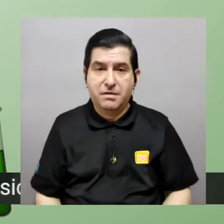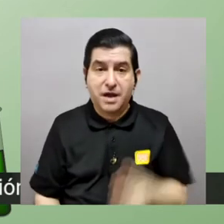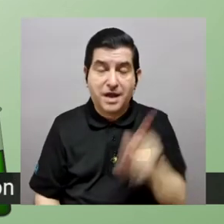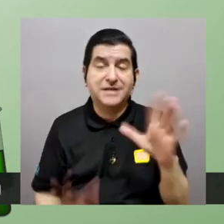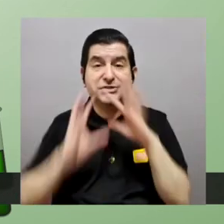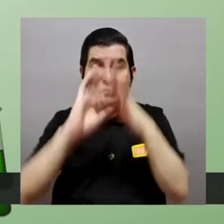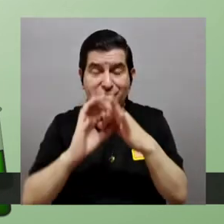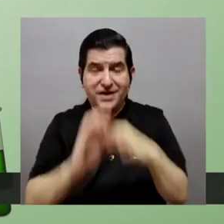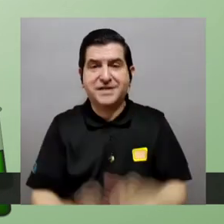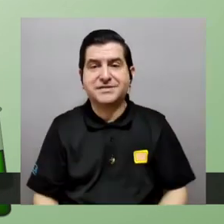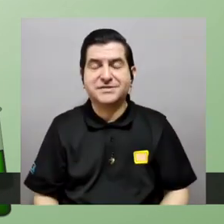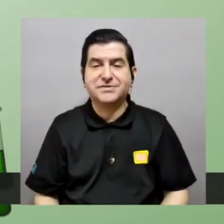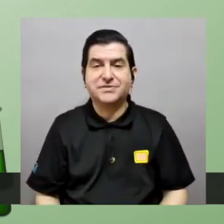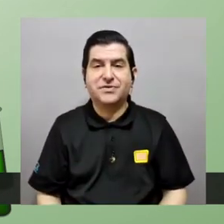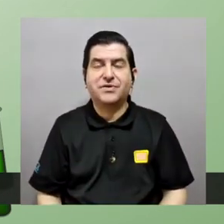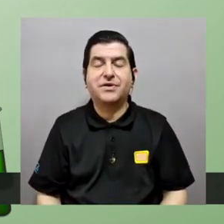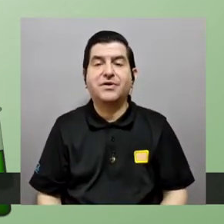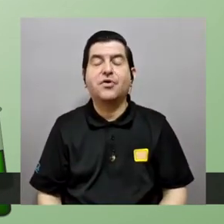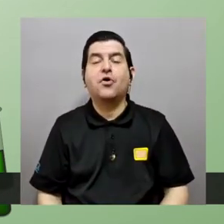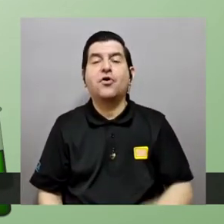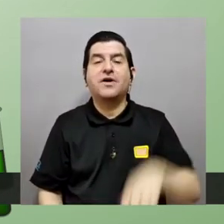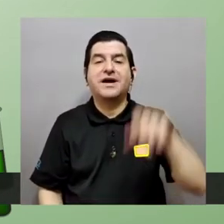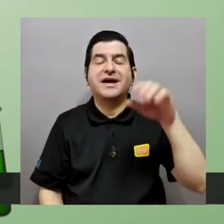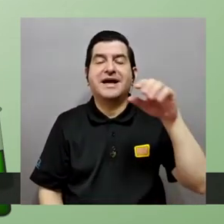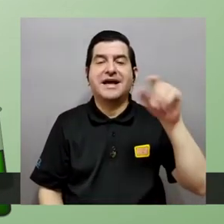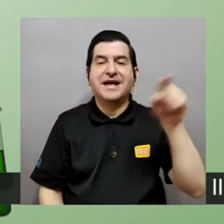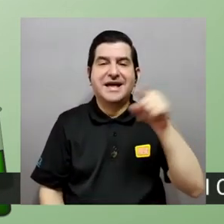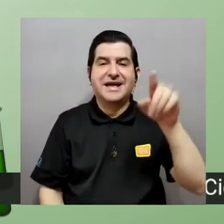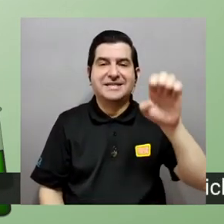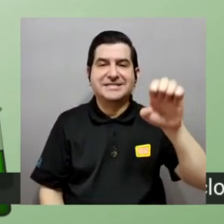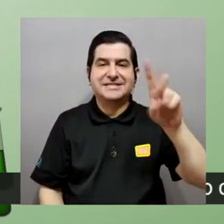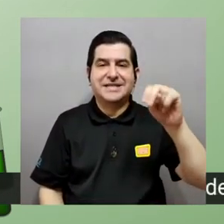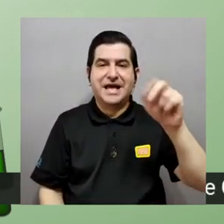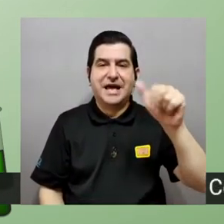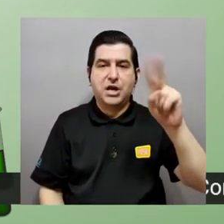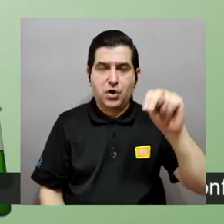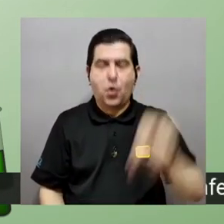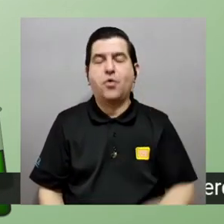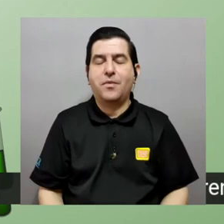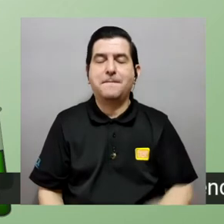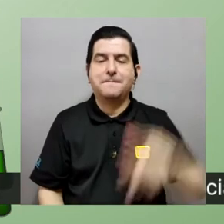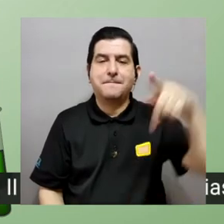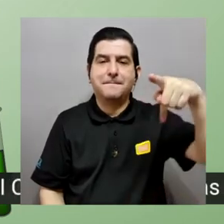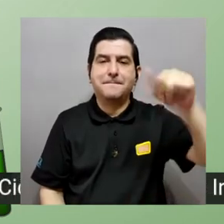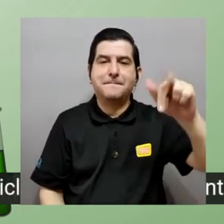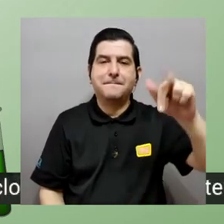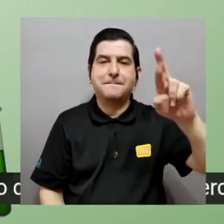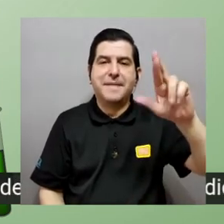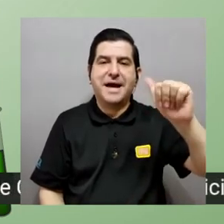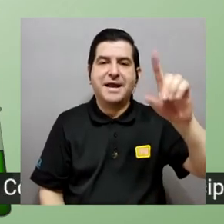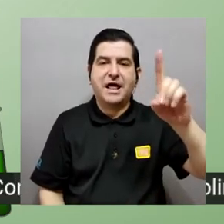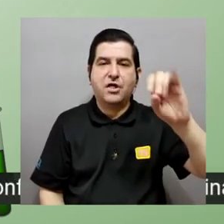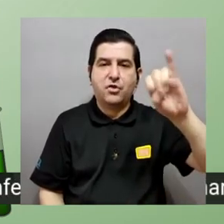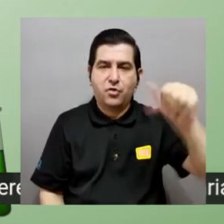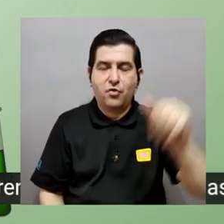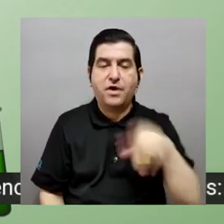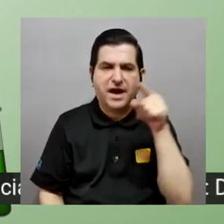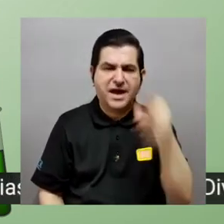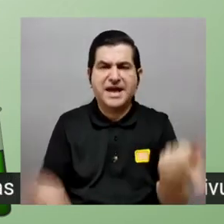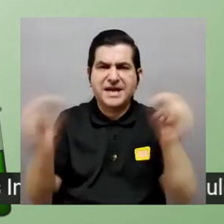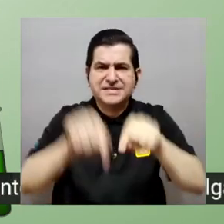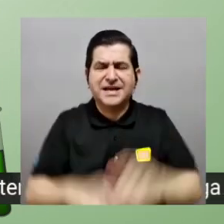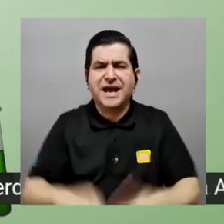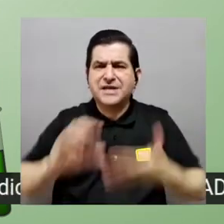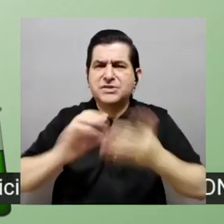a esto está relacionado con la parada de senón verdad cómo hace el péndulo para para barrer todo ese ángulo